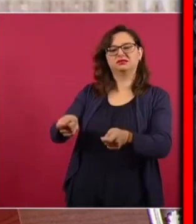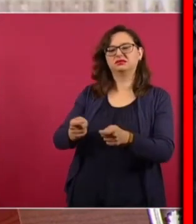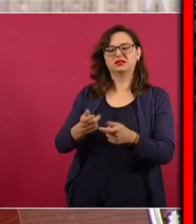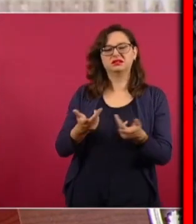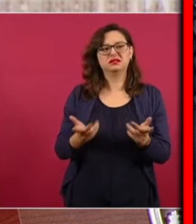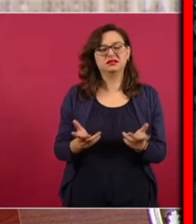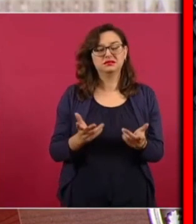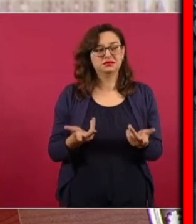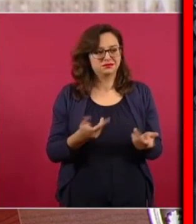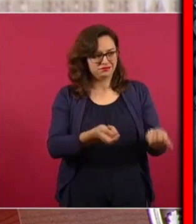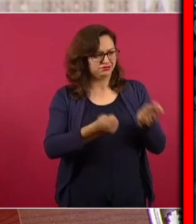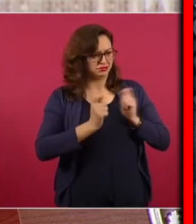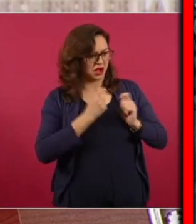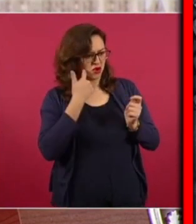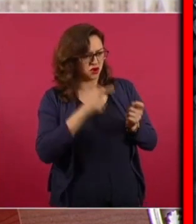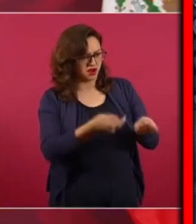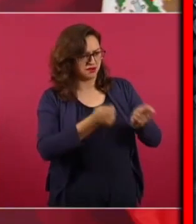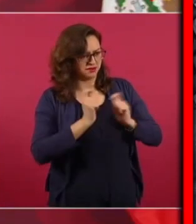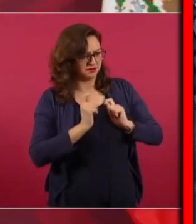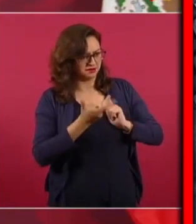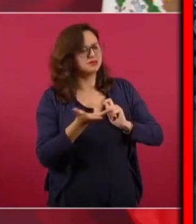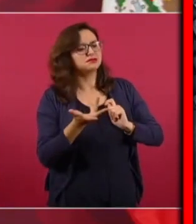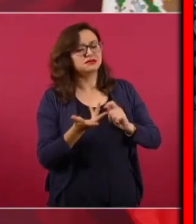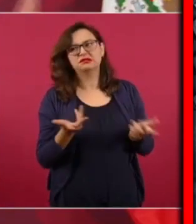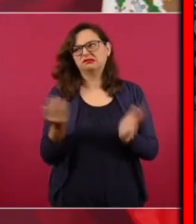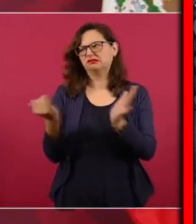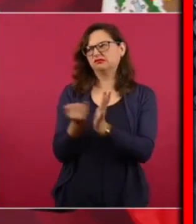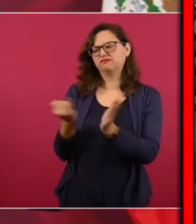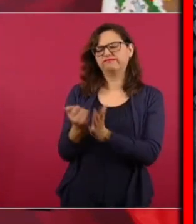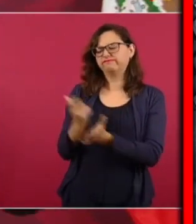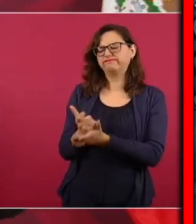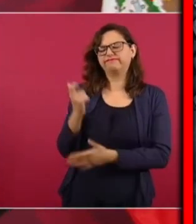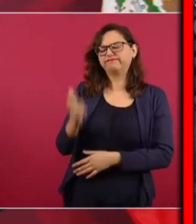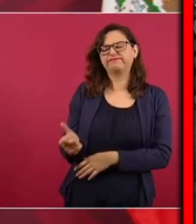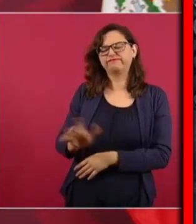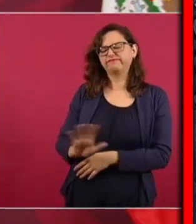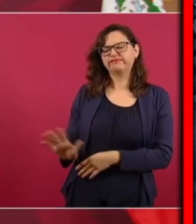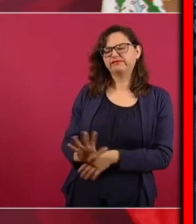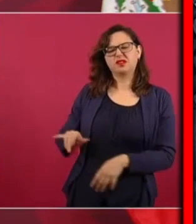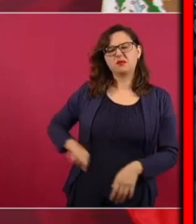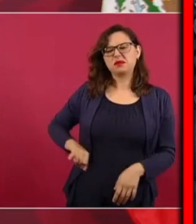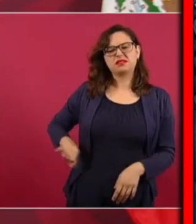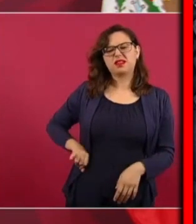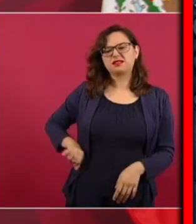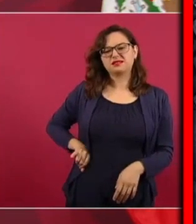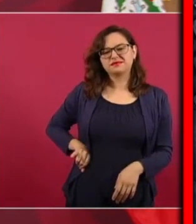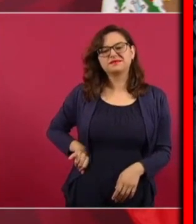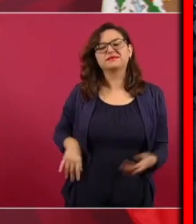derecho y como el propósito no era